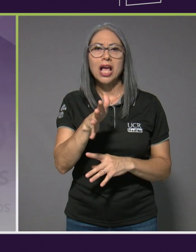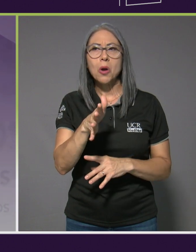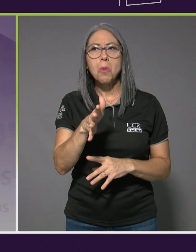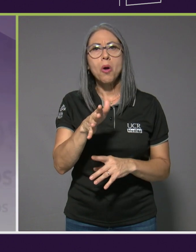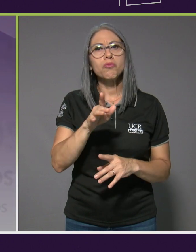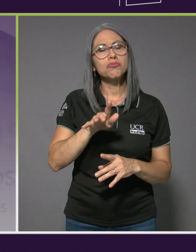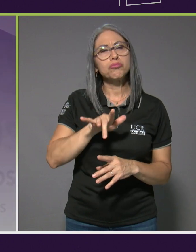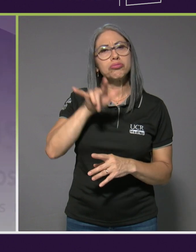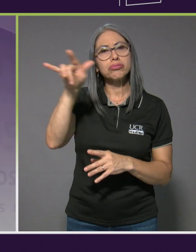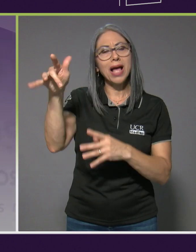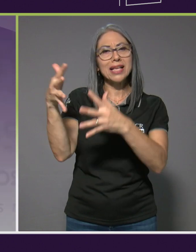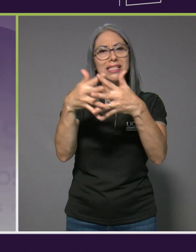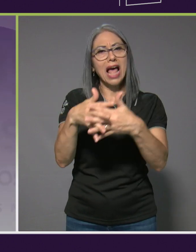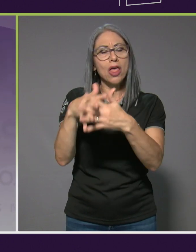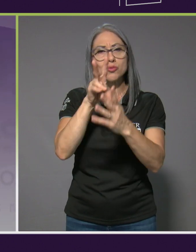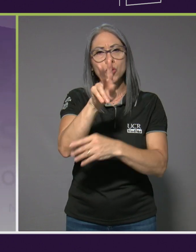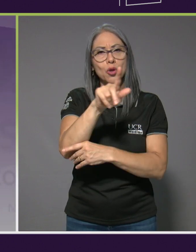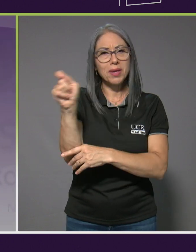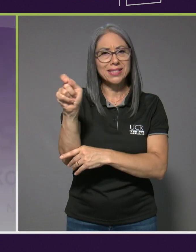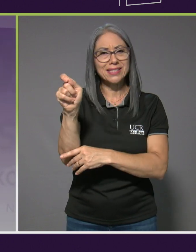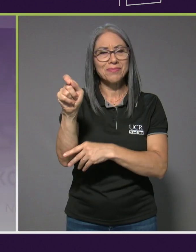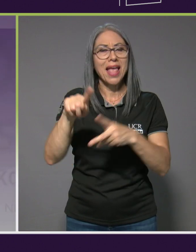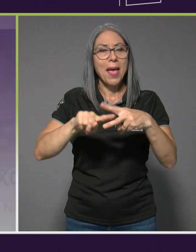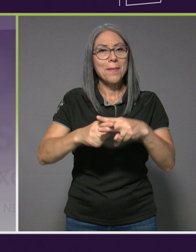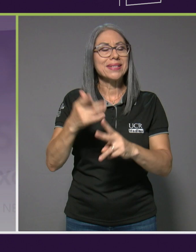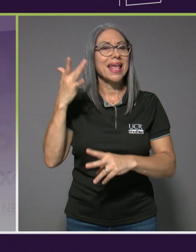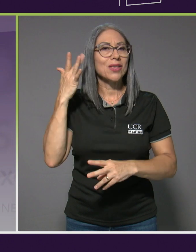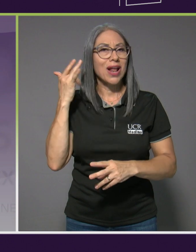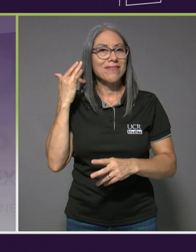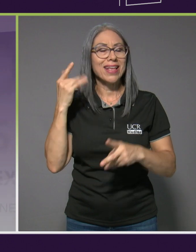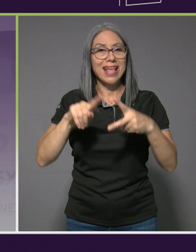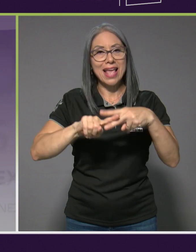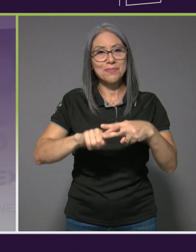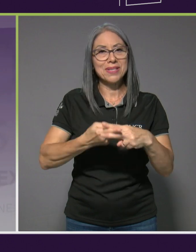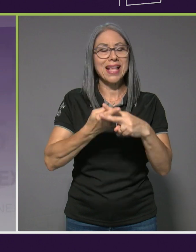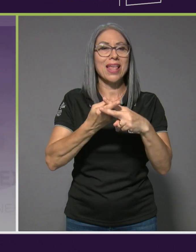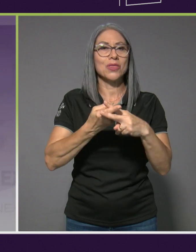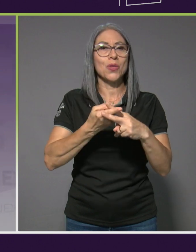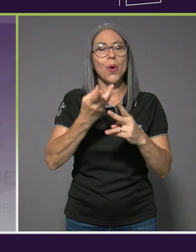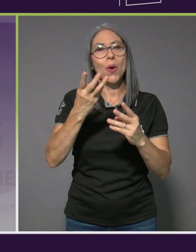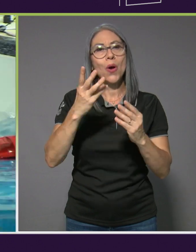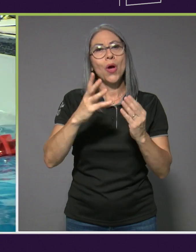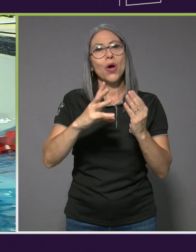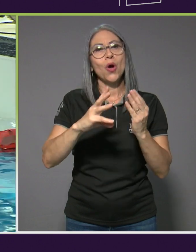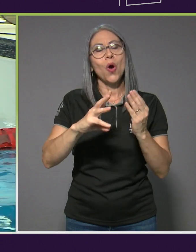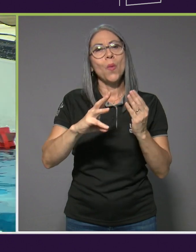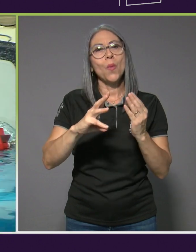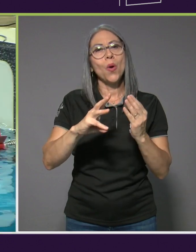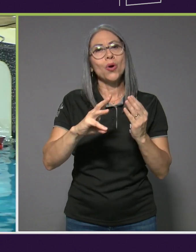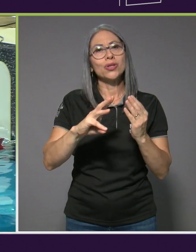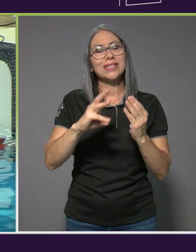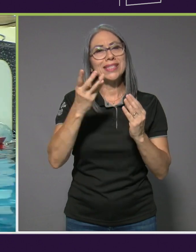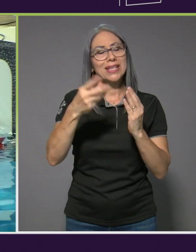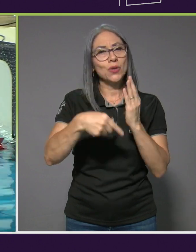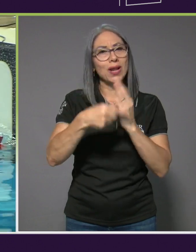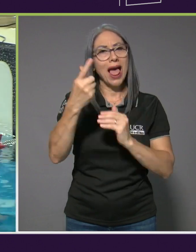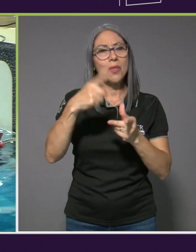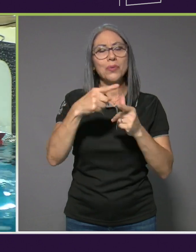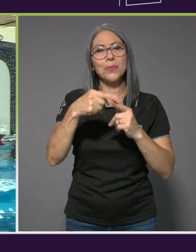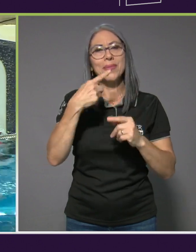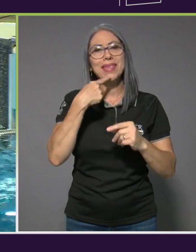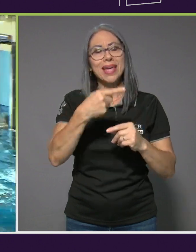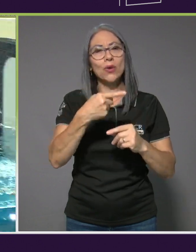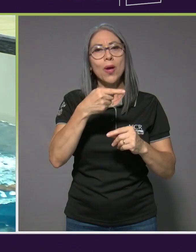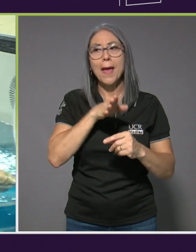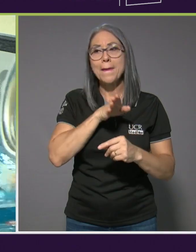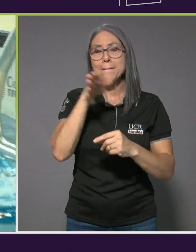empezando sexto grado y me dijeron ok, bailar a Nicaragua y entonces fue